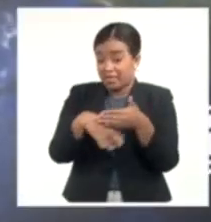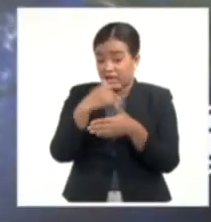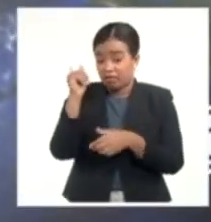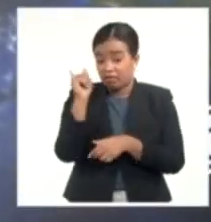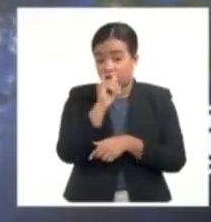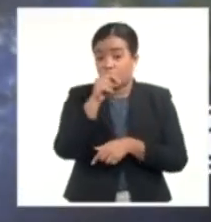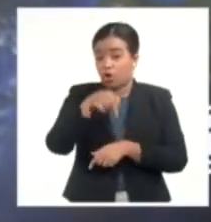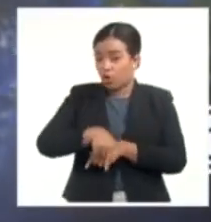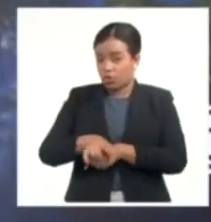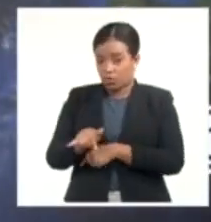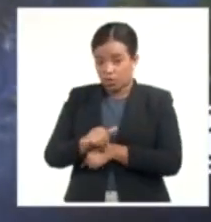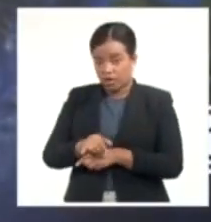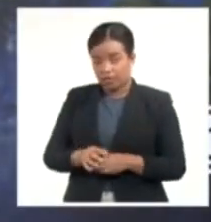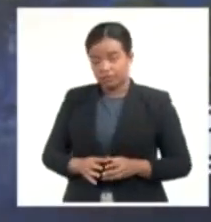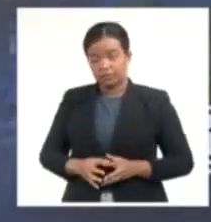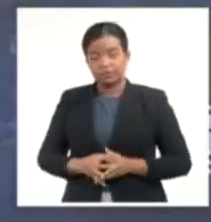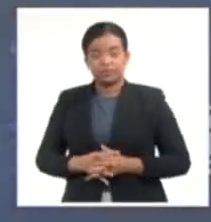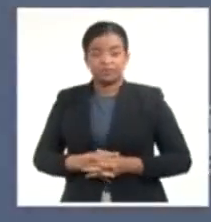hoy.